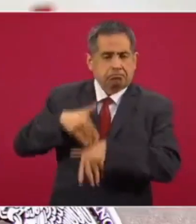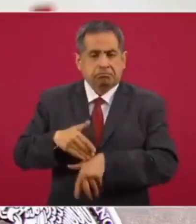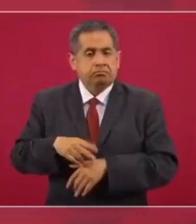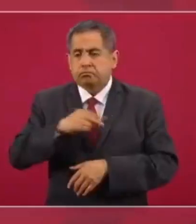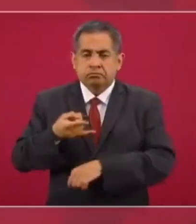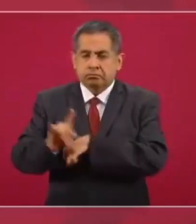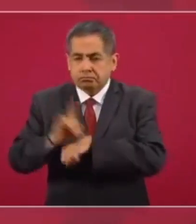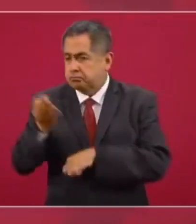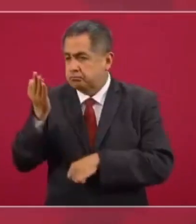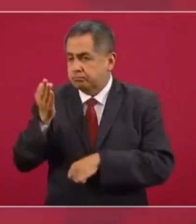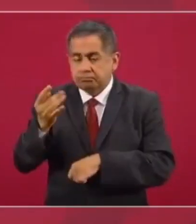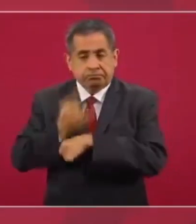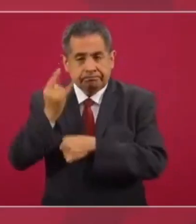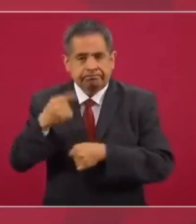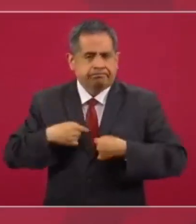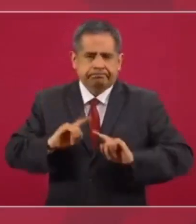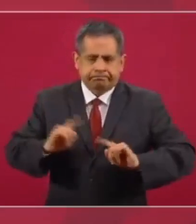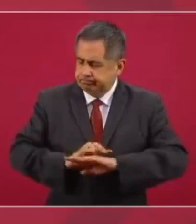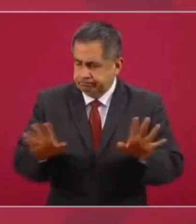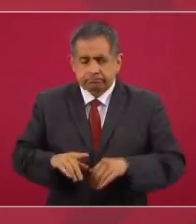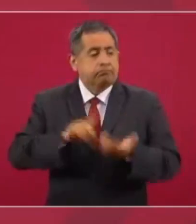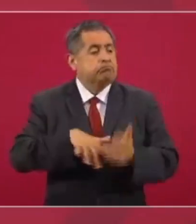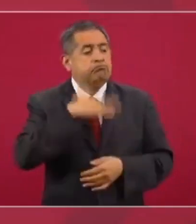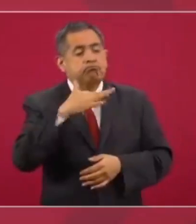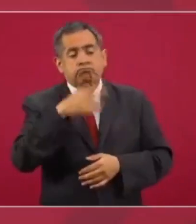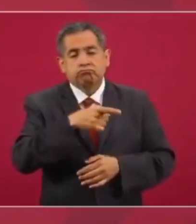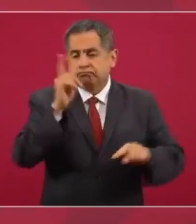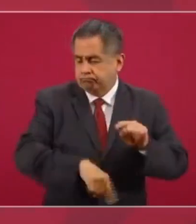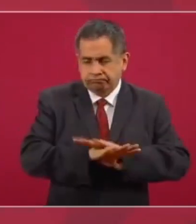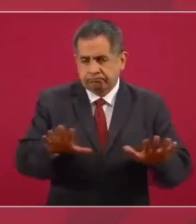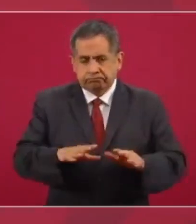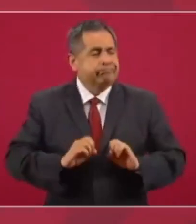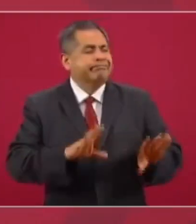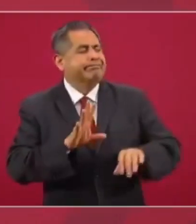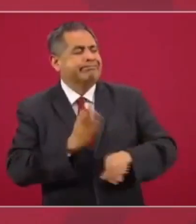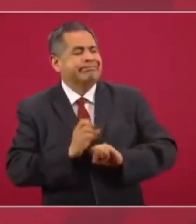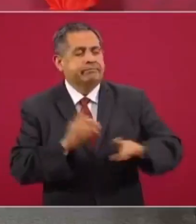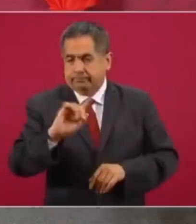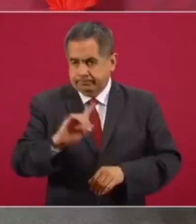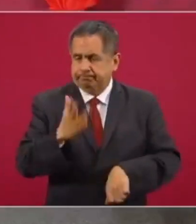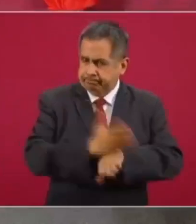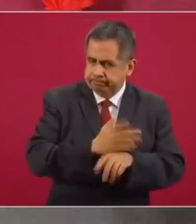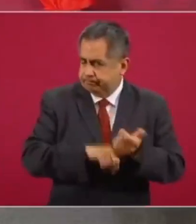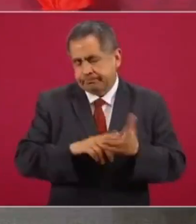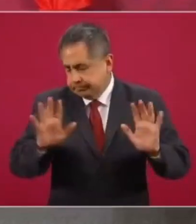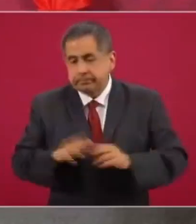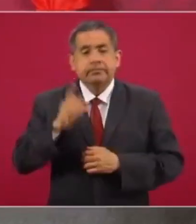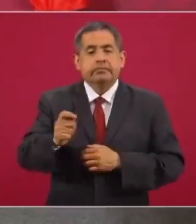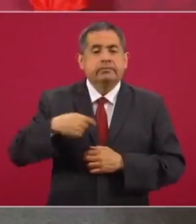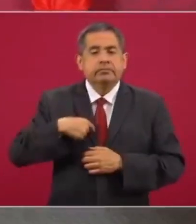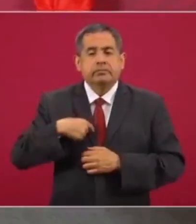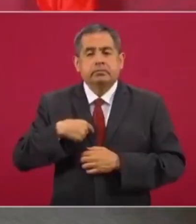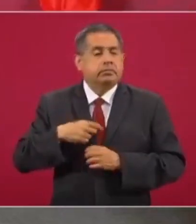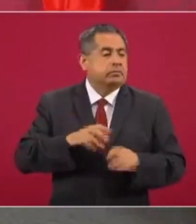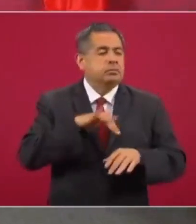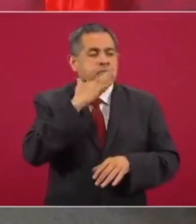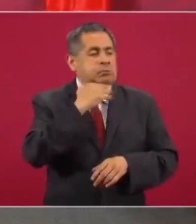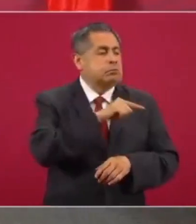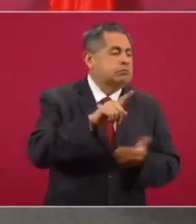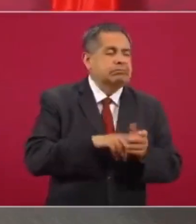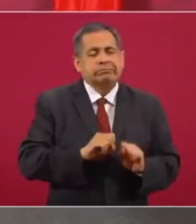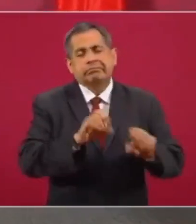de no fallarle y de que no haya corrupción y no haya impunidad. Y esto significa no permitir la corrupción